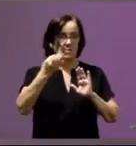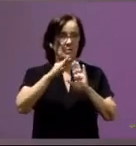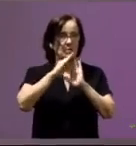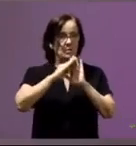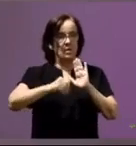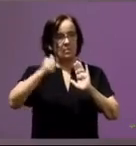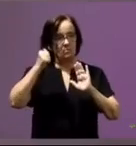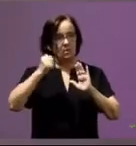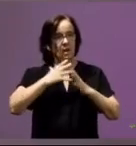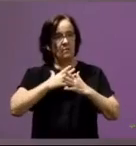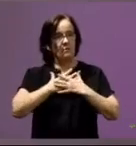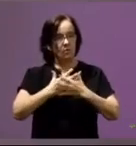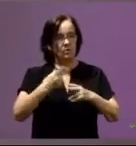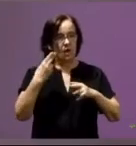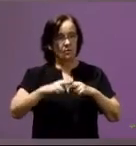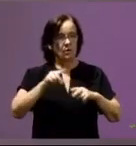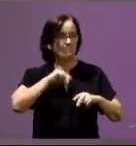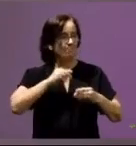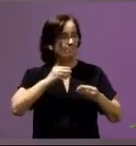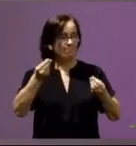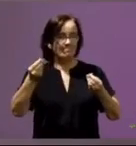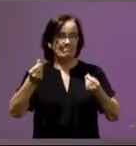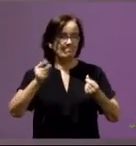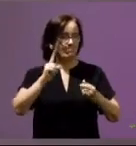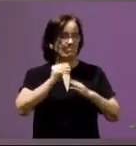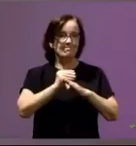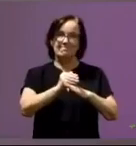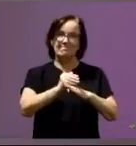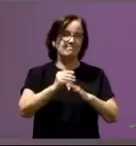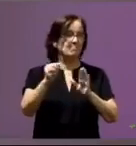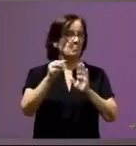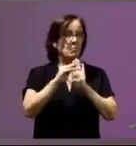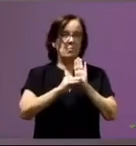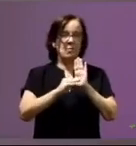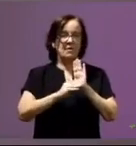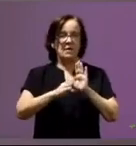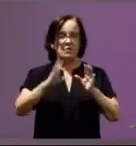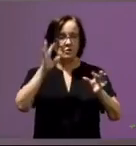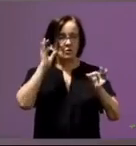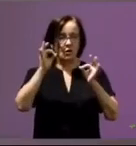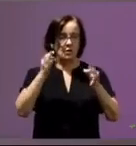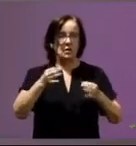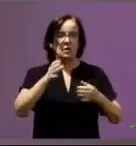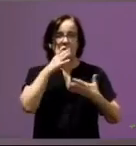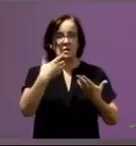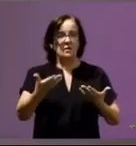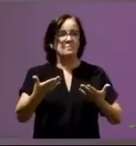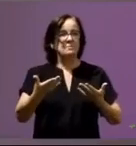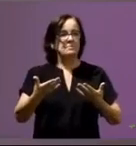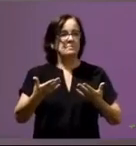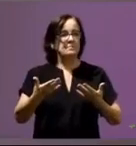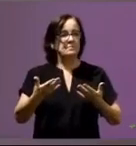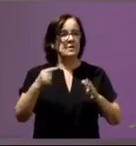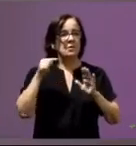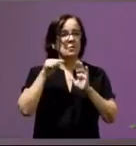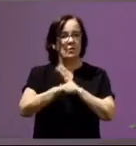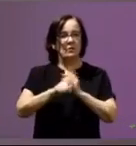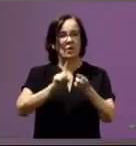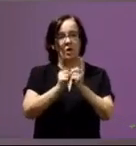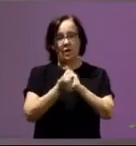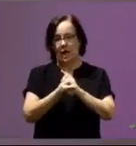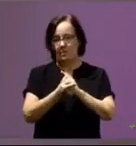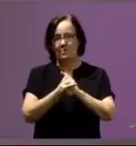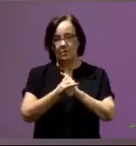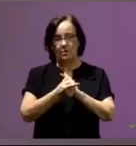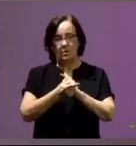ponerle mucha más voluntad política porque tengo la sensación de que no basta solo con las medidas en concreto sino que también tiene que ver con un profundo cambio de mirada